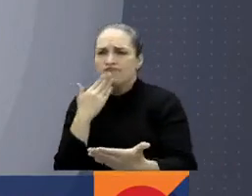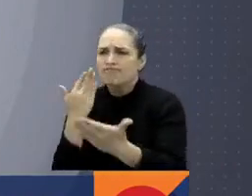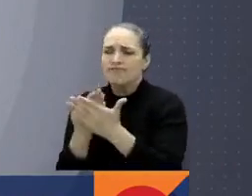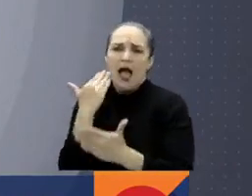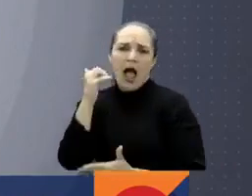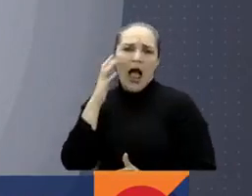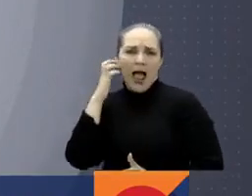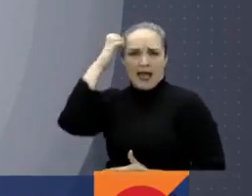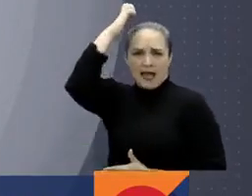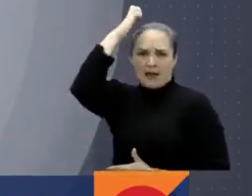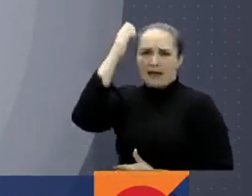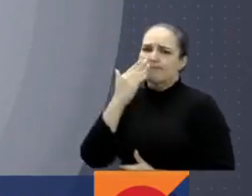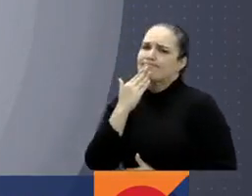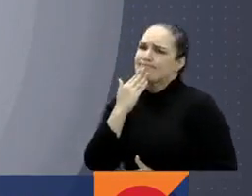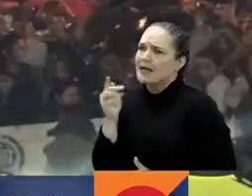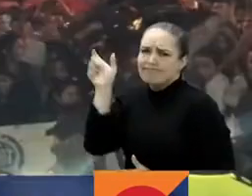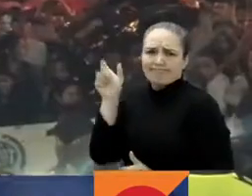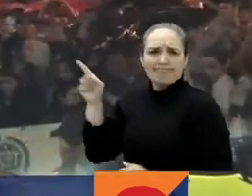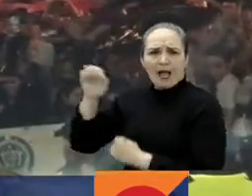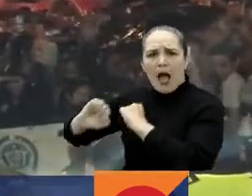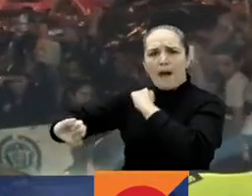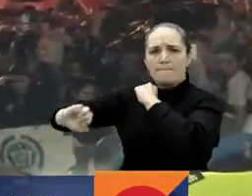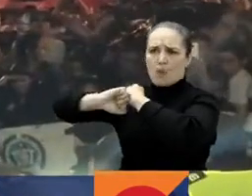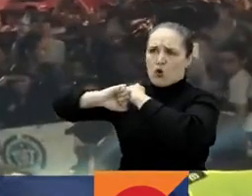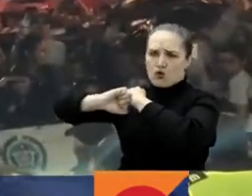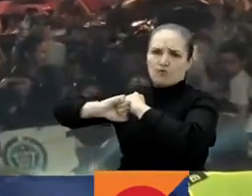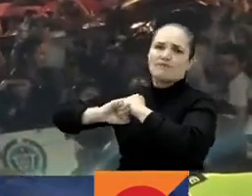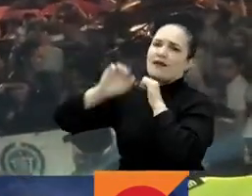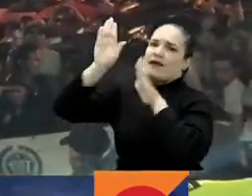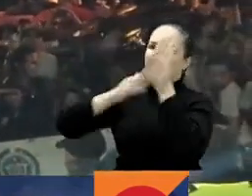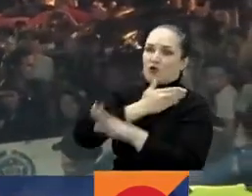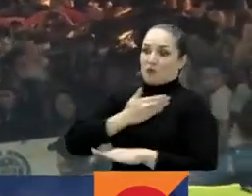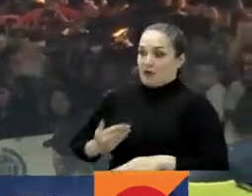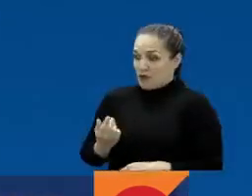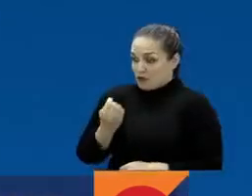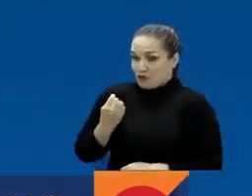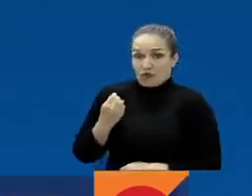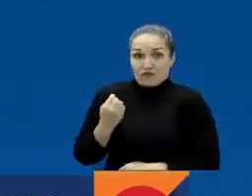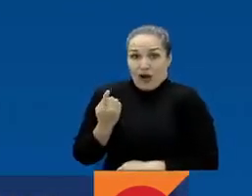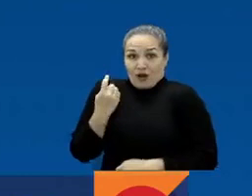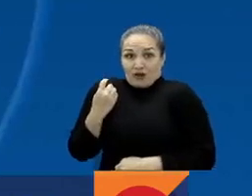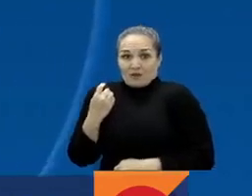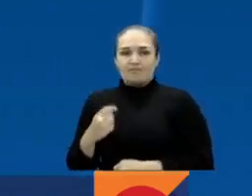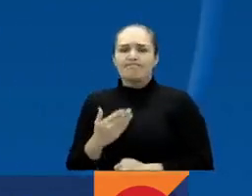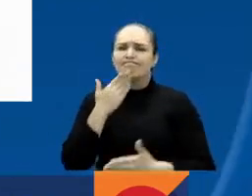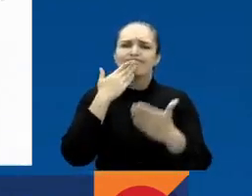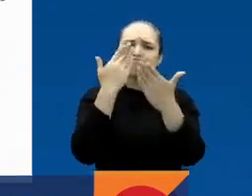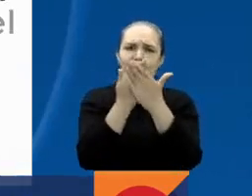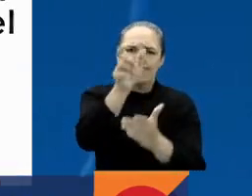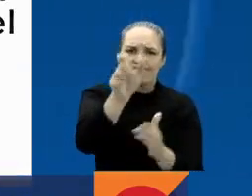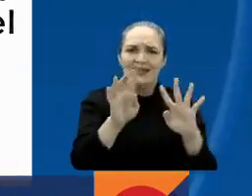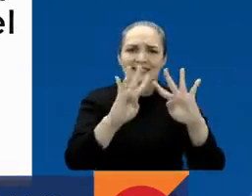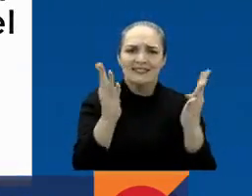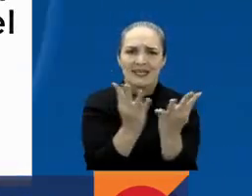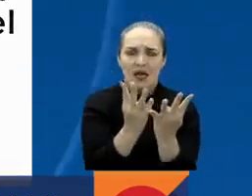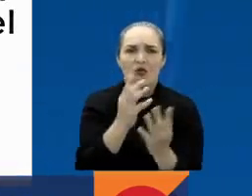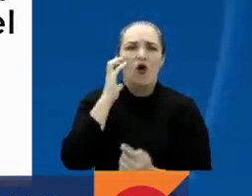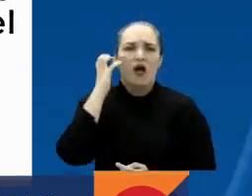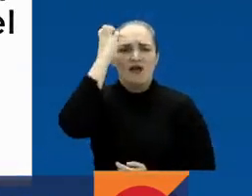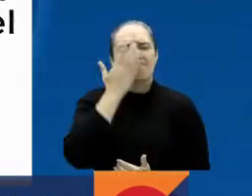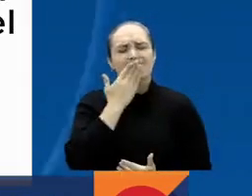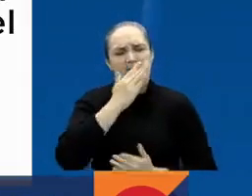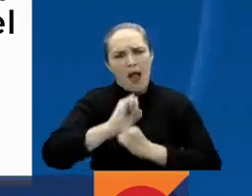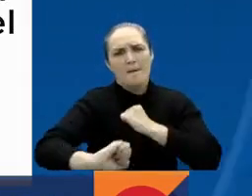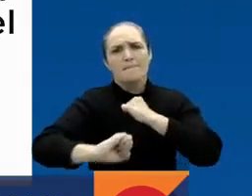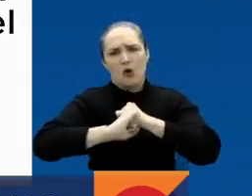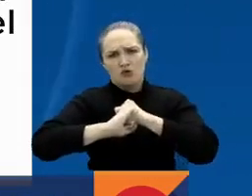Lozano por su apoyo a la campaña presidencial en esta última semana de la segunda vuelta. Gracias, senadora Angélica Lozano, por su respaldo.